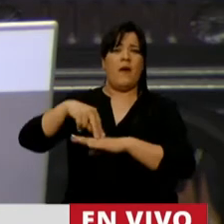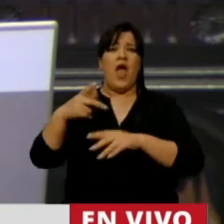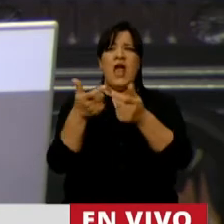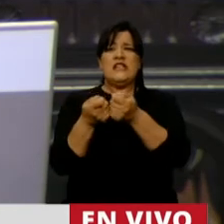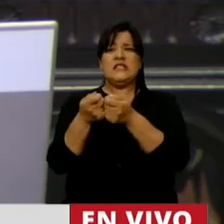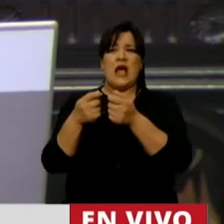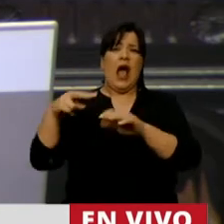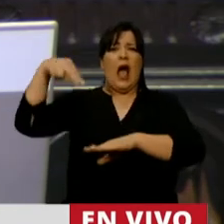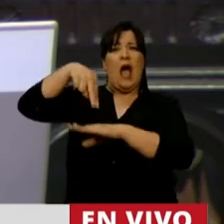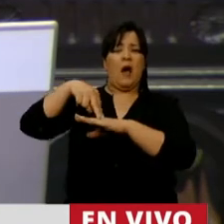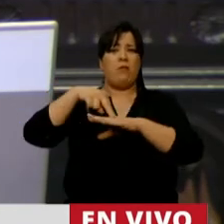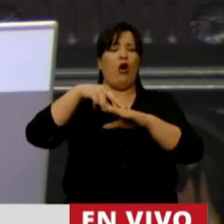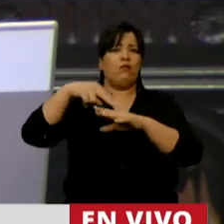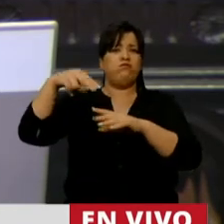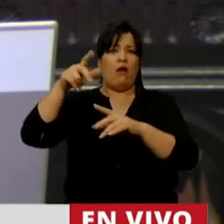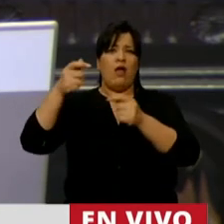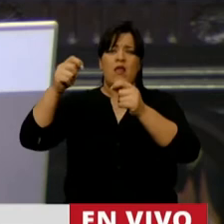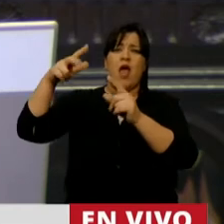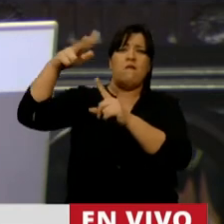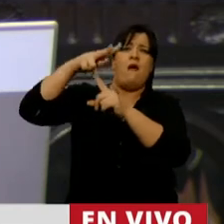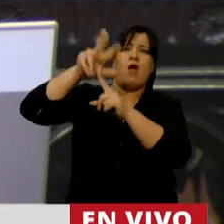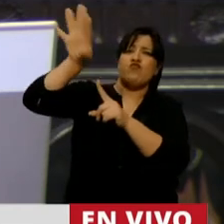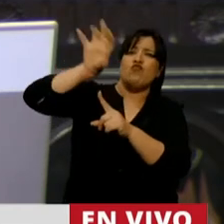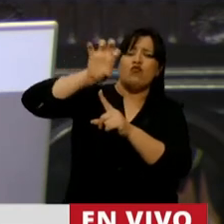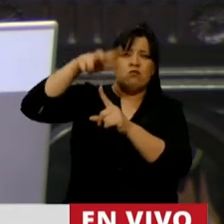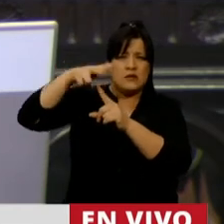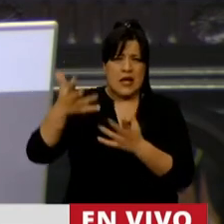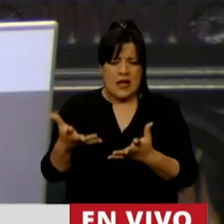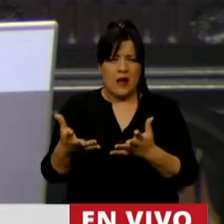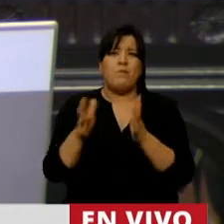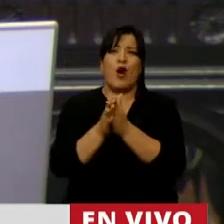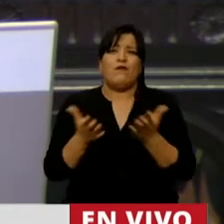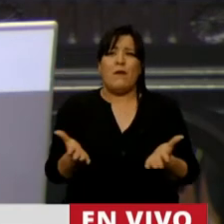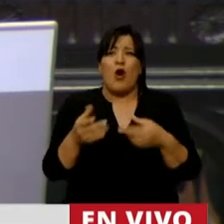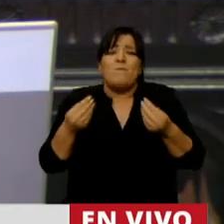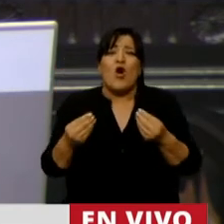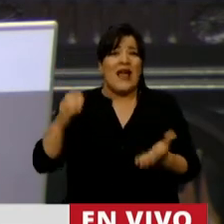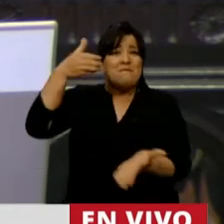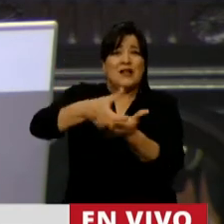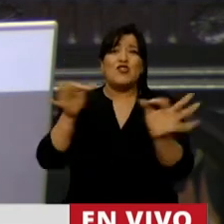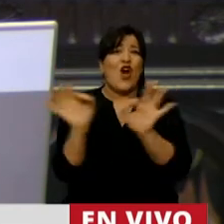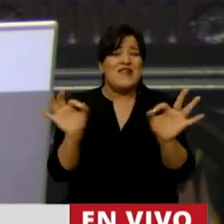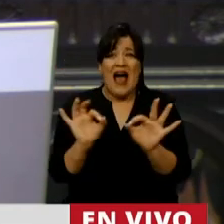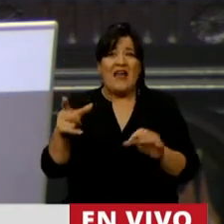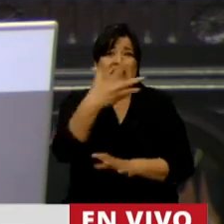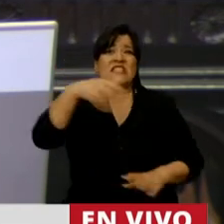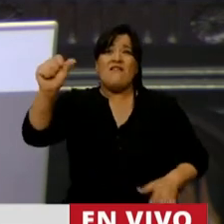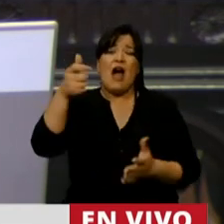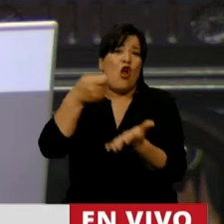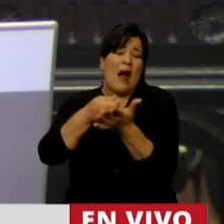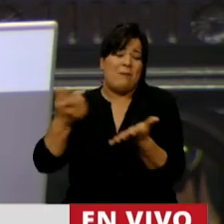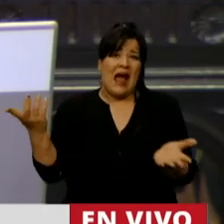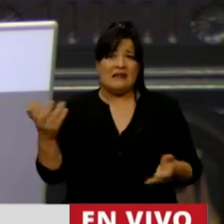el teléfono arriba del molino para tener señal. Por favor. Porque no había inversiones. Y se llevaron la plata